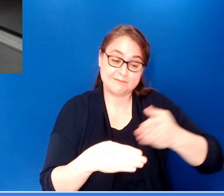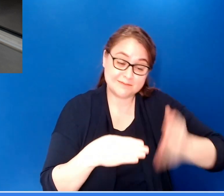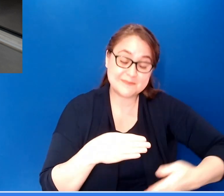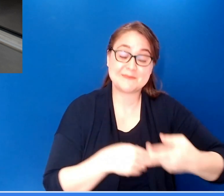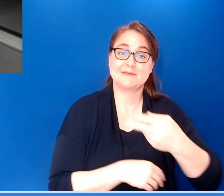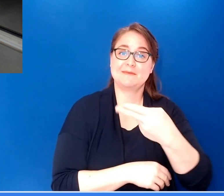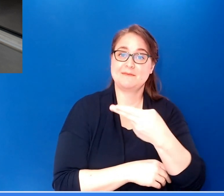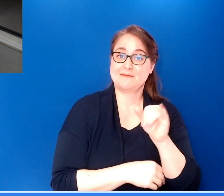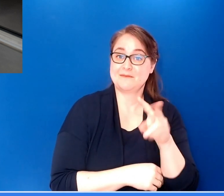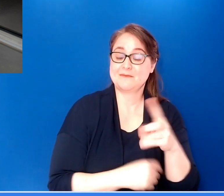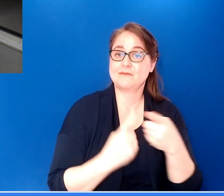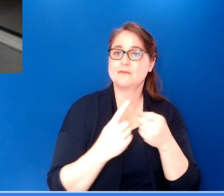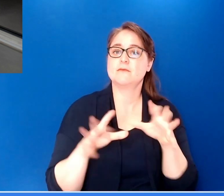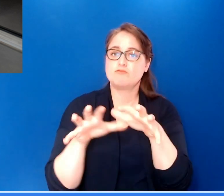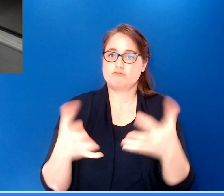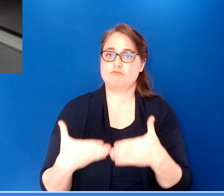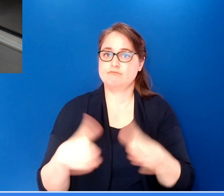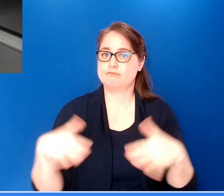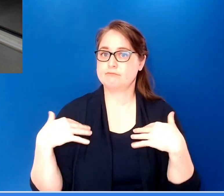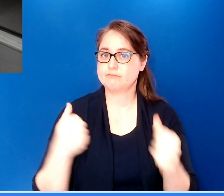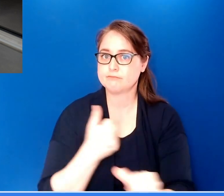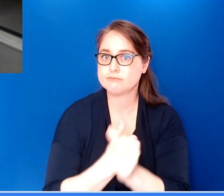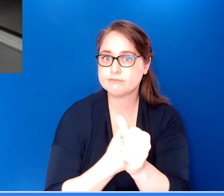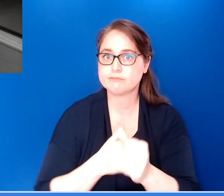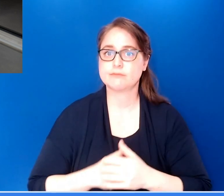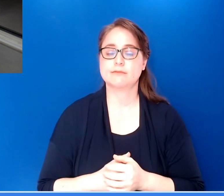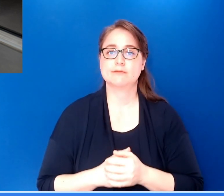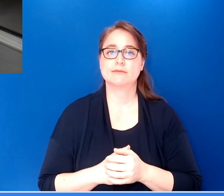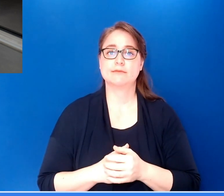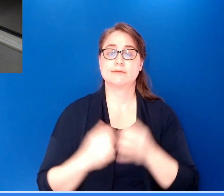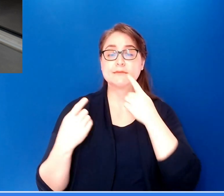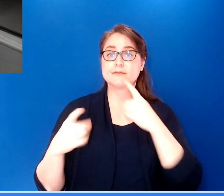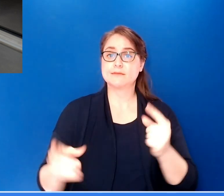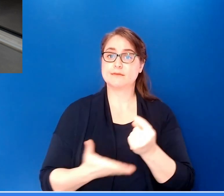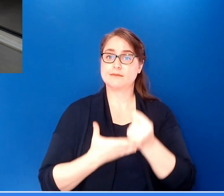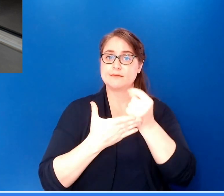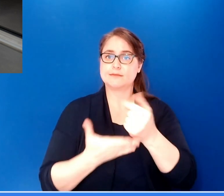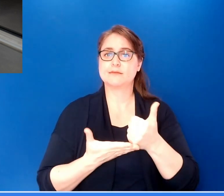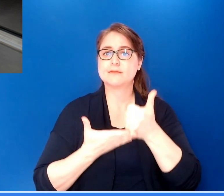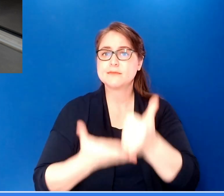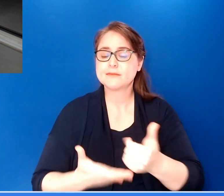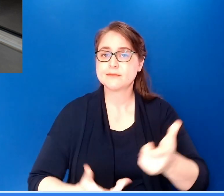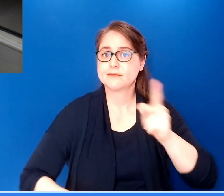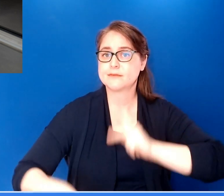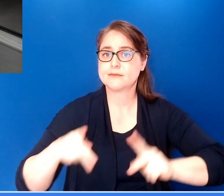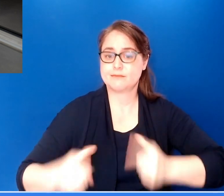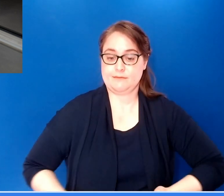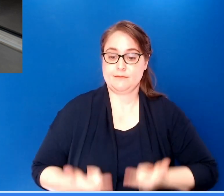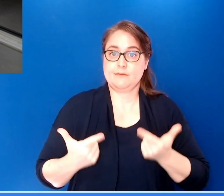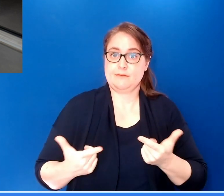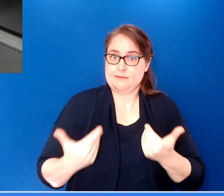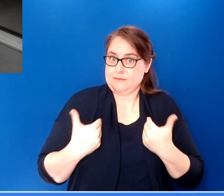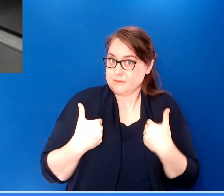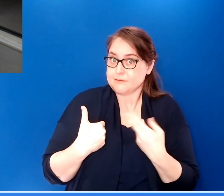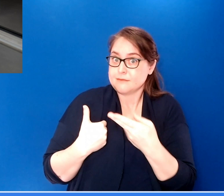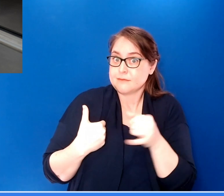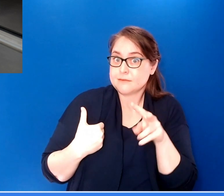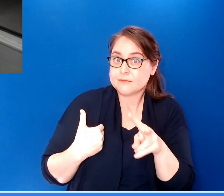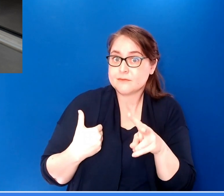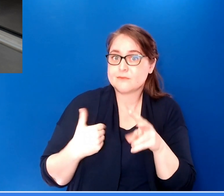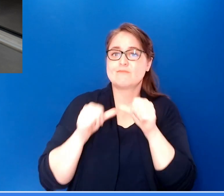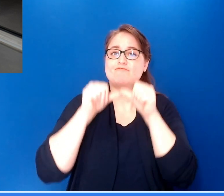eficaz ayuda a las personas con el VIH a tener vidas más largas y sanas. También puede prevenir la